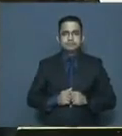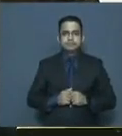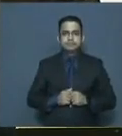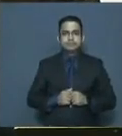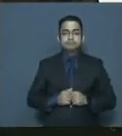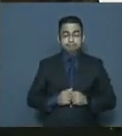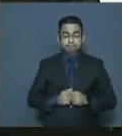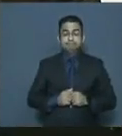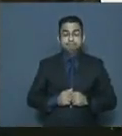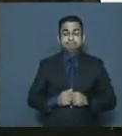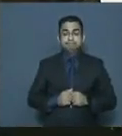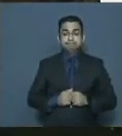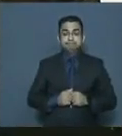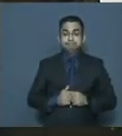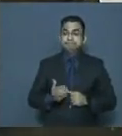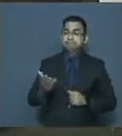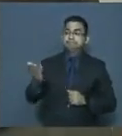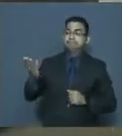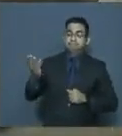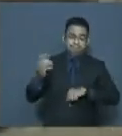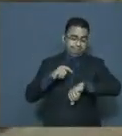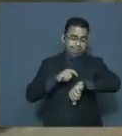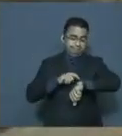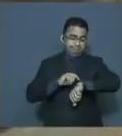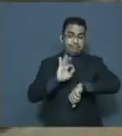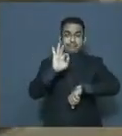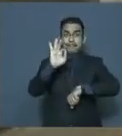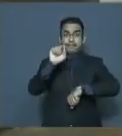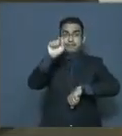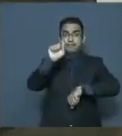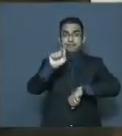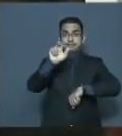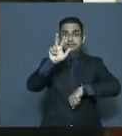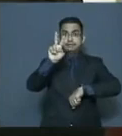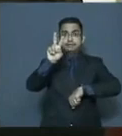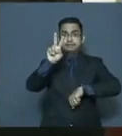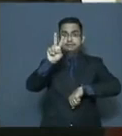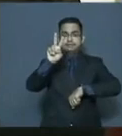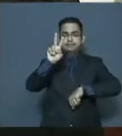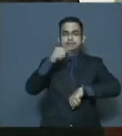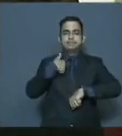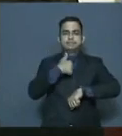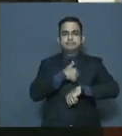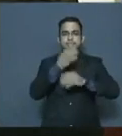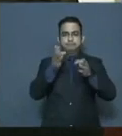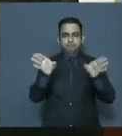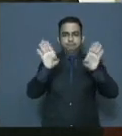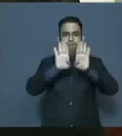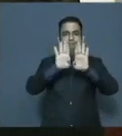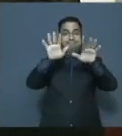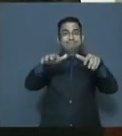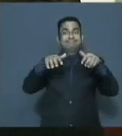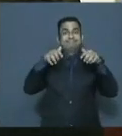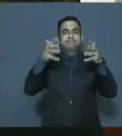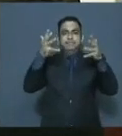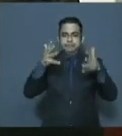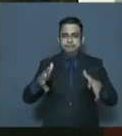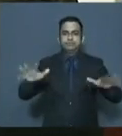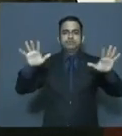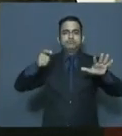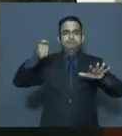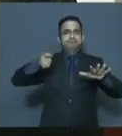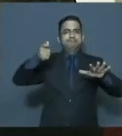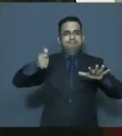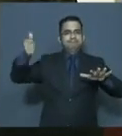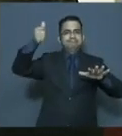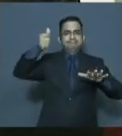Siendo las 9 y 32 minutos, damos por cerrada esta audiencia salene de la Suprema